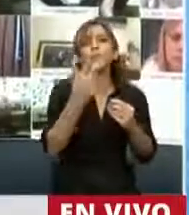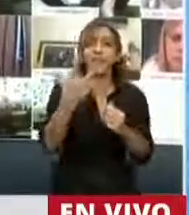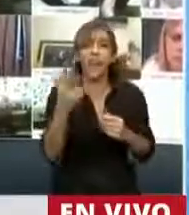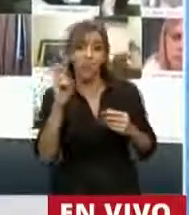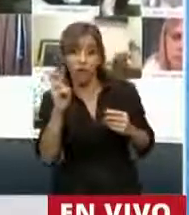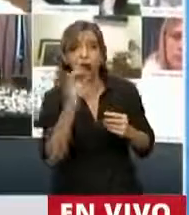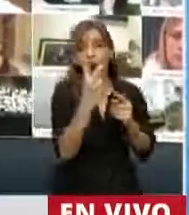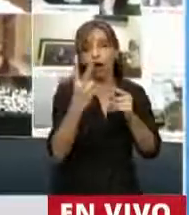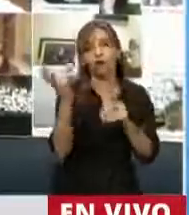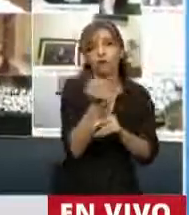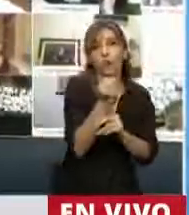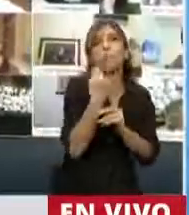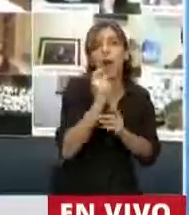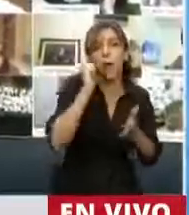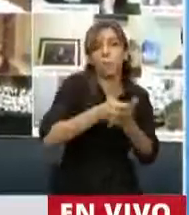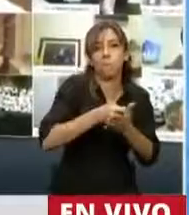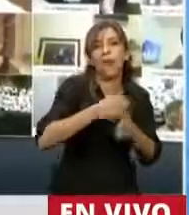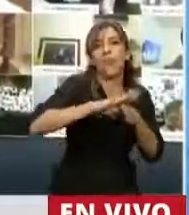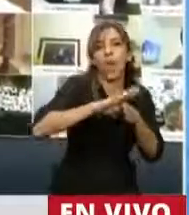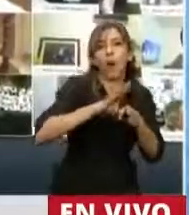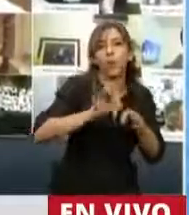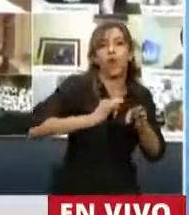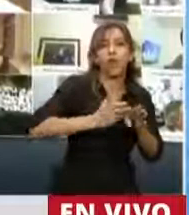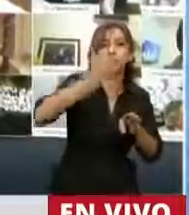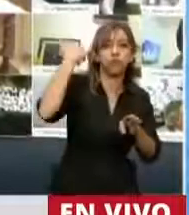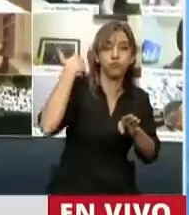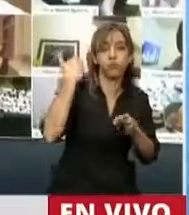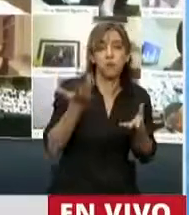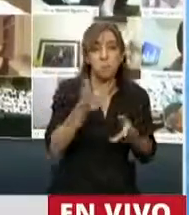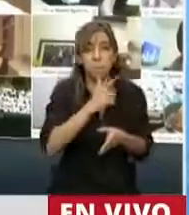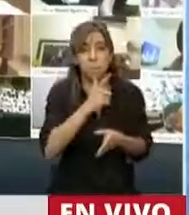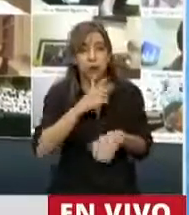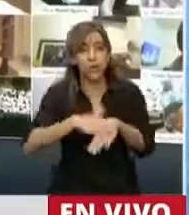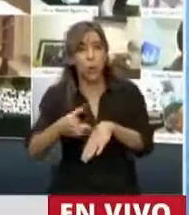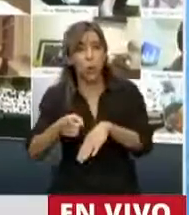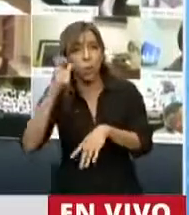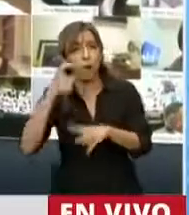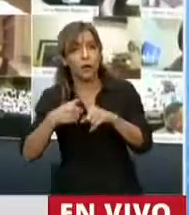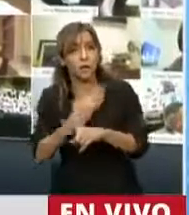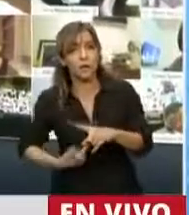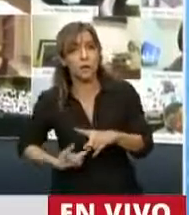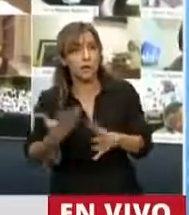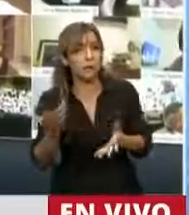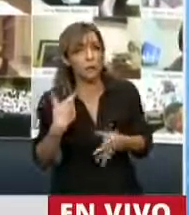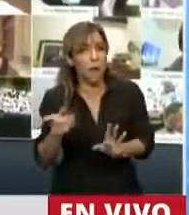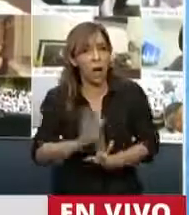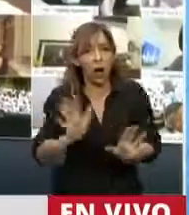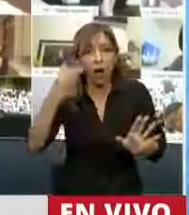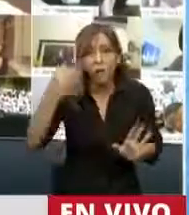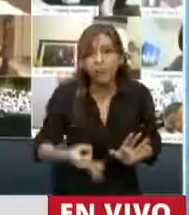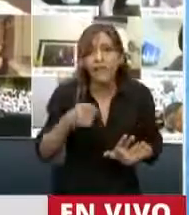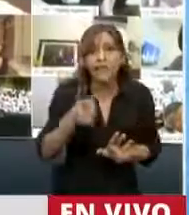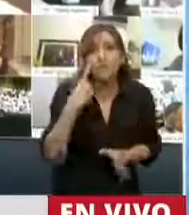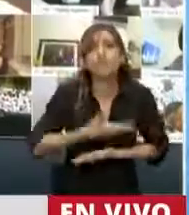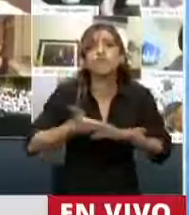pagar deuda del gobierno anterior, suponen que están expulpando al expresidente y en realidad lo están inculpando. Porque esa afirmación